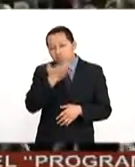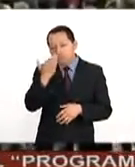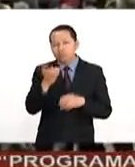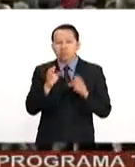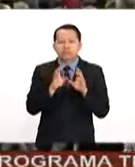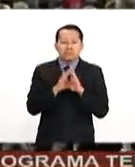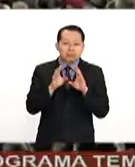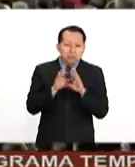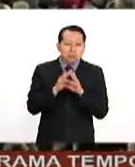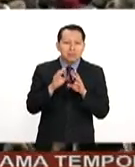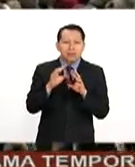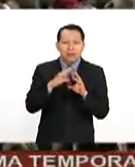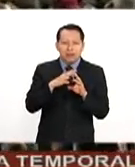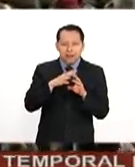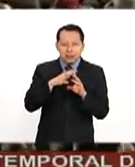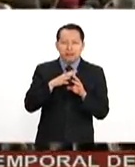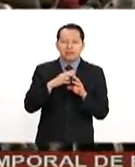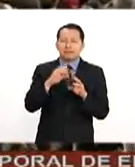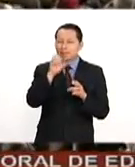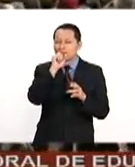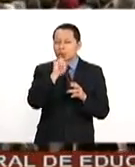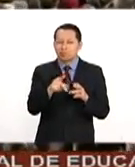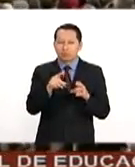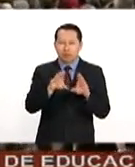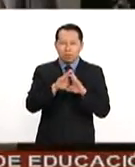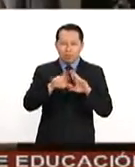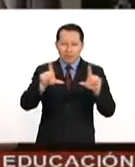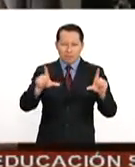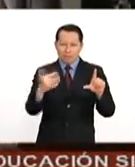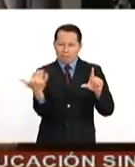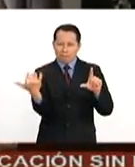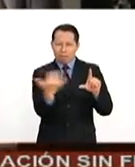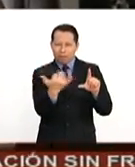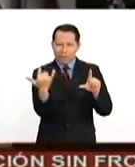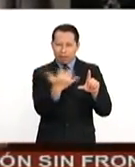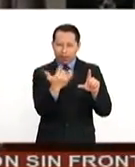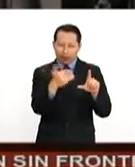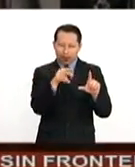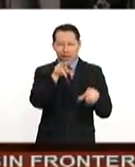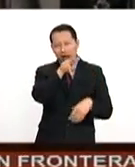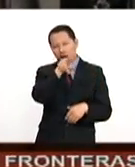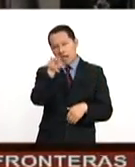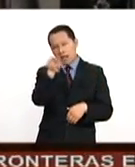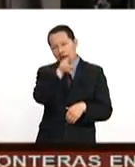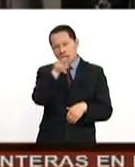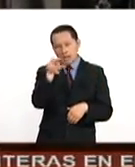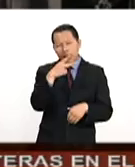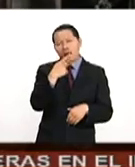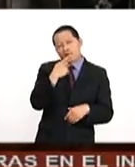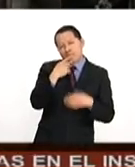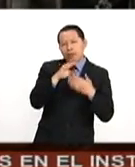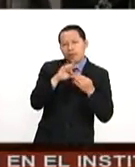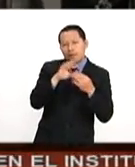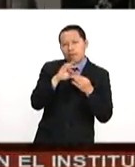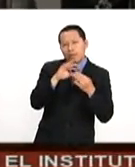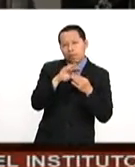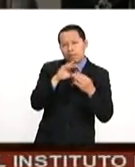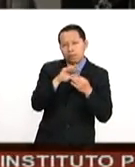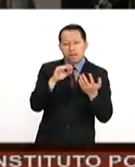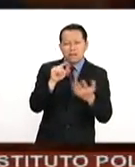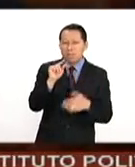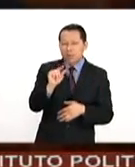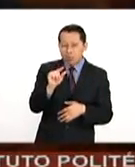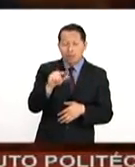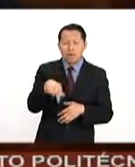del teleprompter, de estas pantallas donde van leyendo el discurso que están pronunciando, y realmente anoche